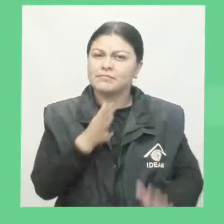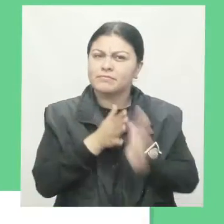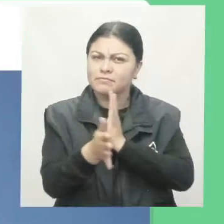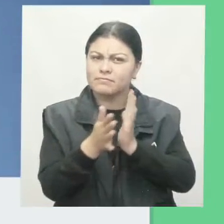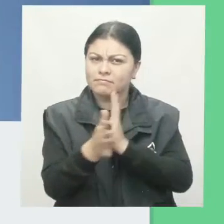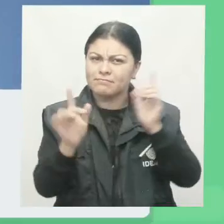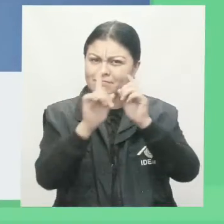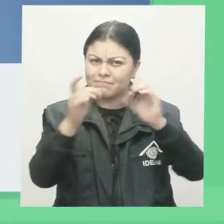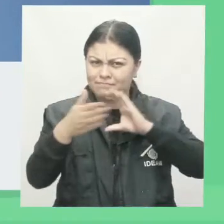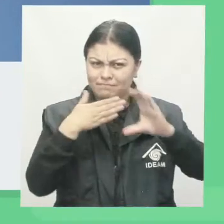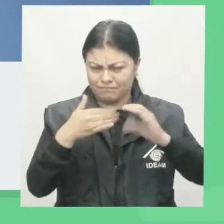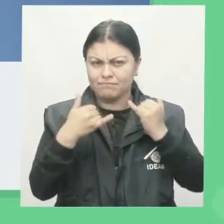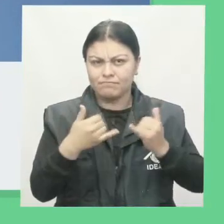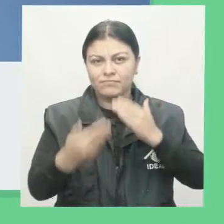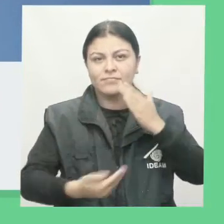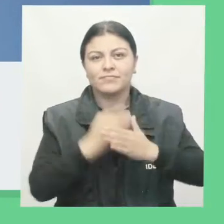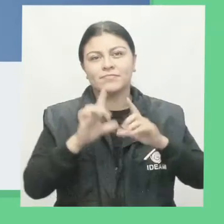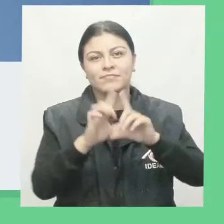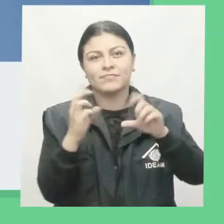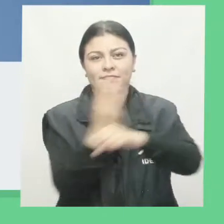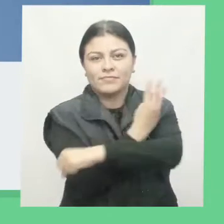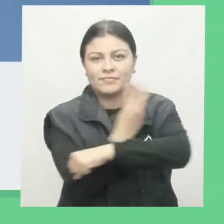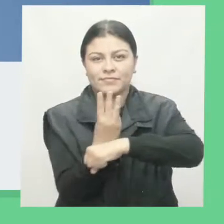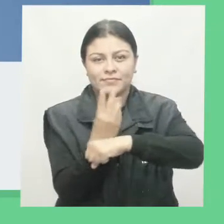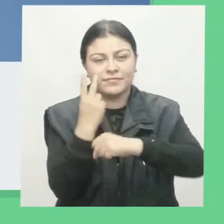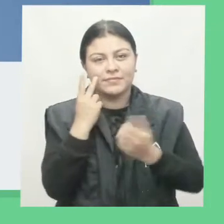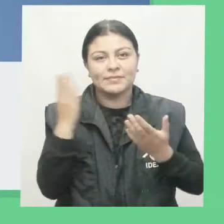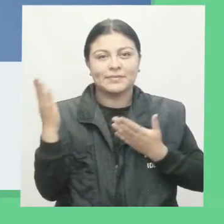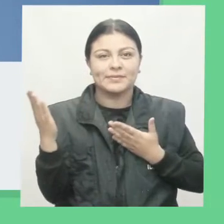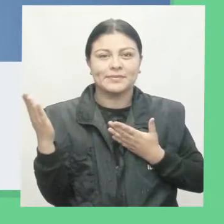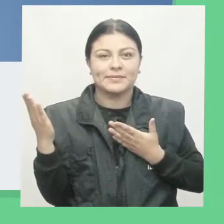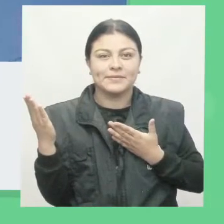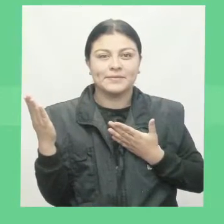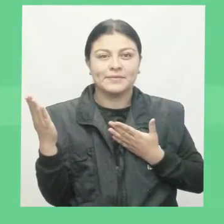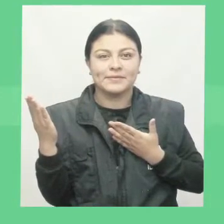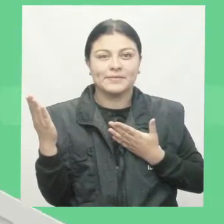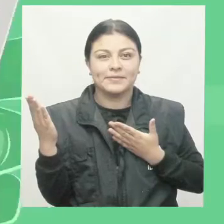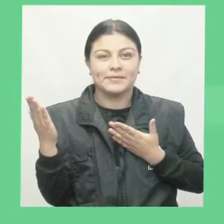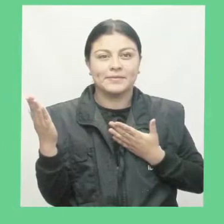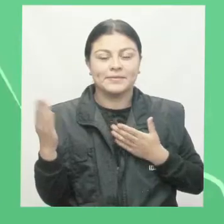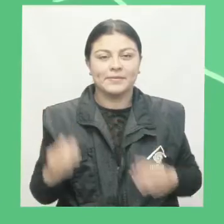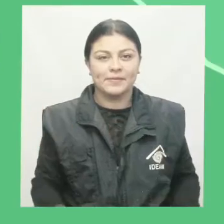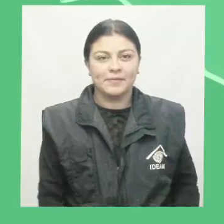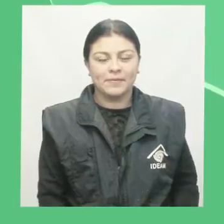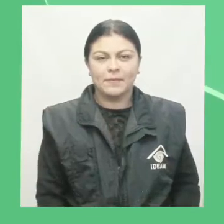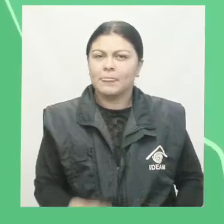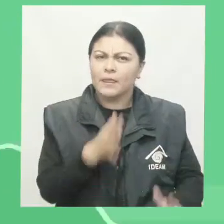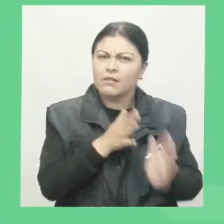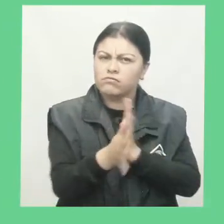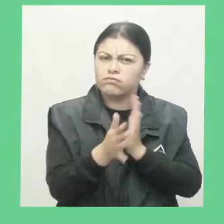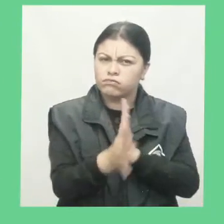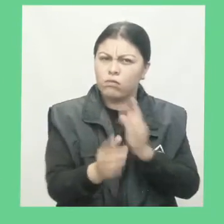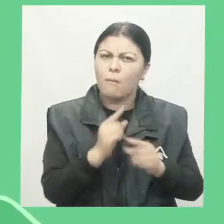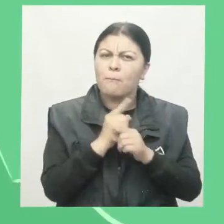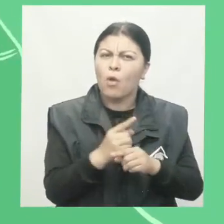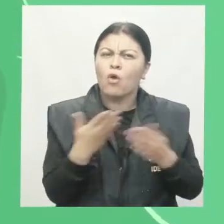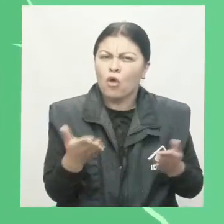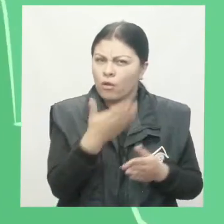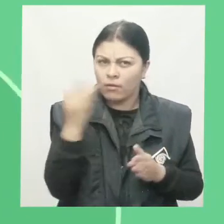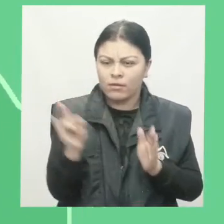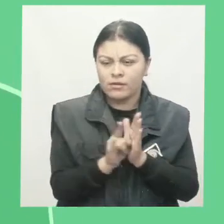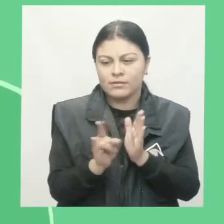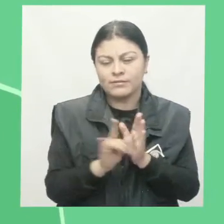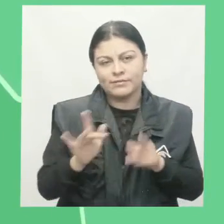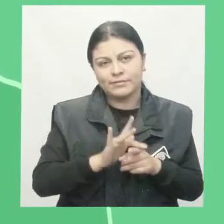sobre el pronóstico del tiempo, visítenos en www.ideam.gov.co y para estar informado al instante, descarga nuestra